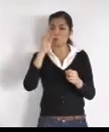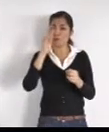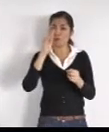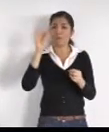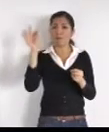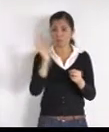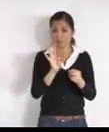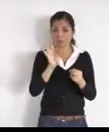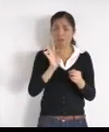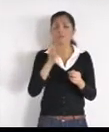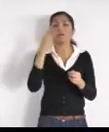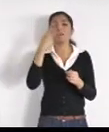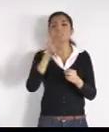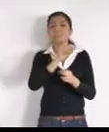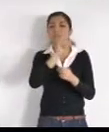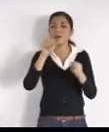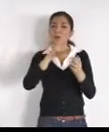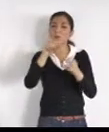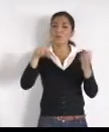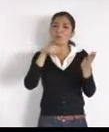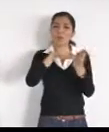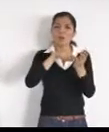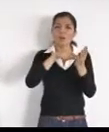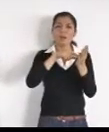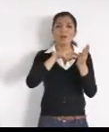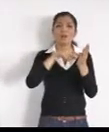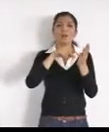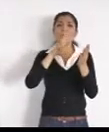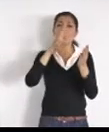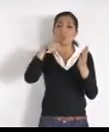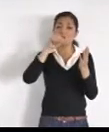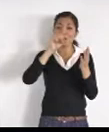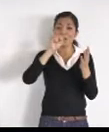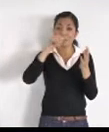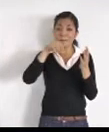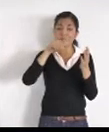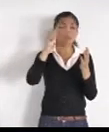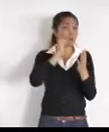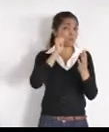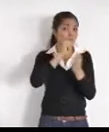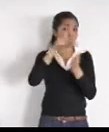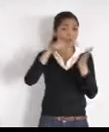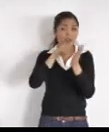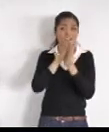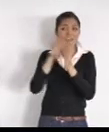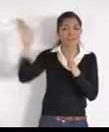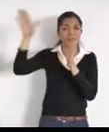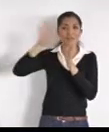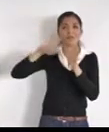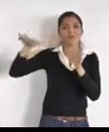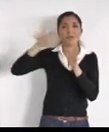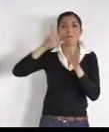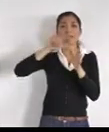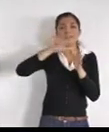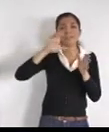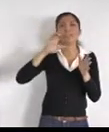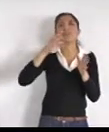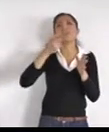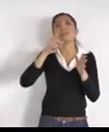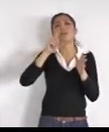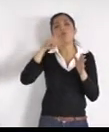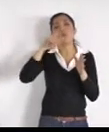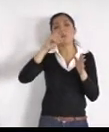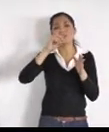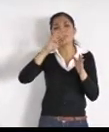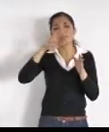Sam, se dan en la zona del valle, en Lomas del Mirador, en Chula Vista, hay una gran cantidad, de perros, en condición de calle,